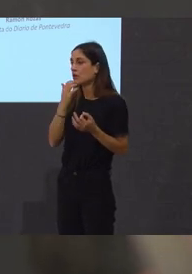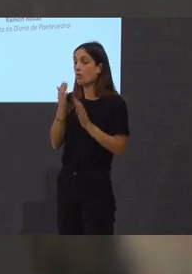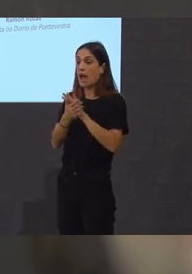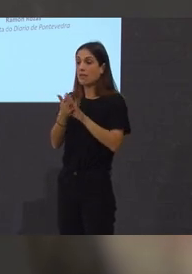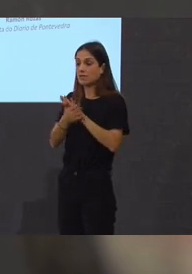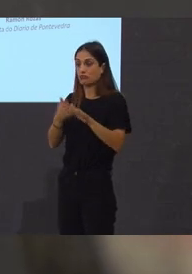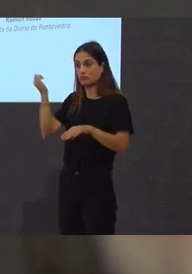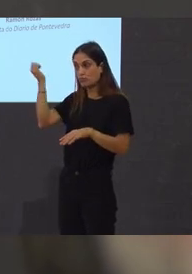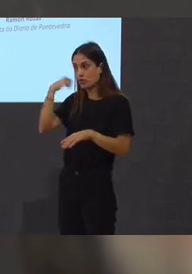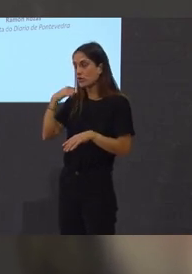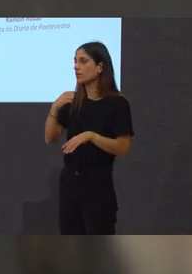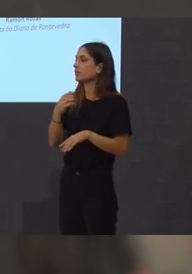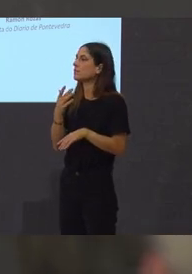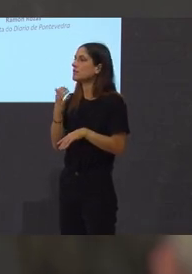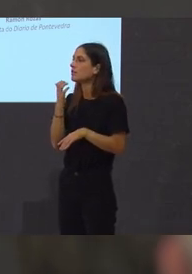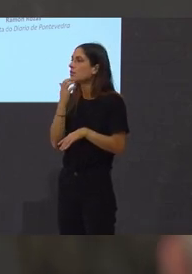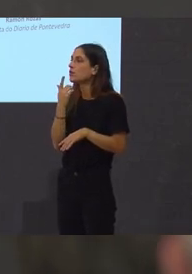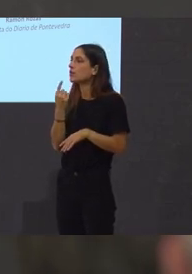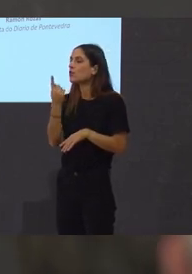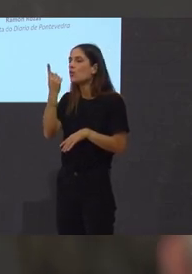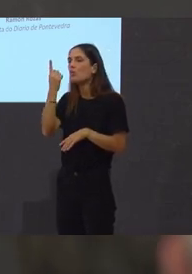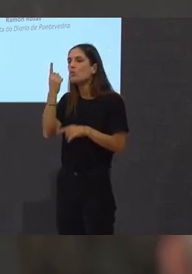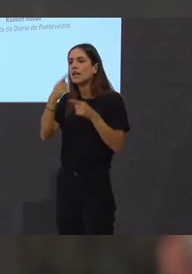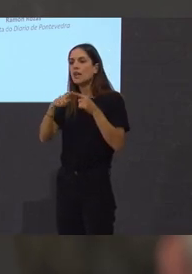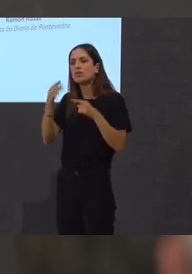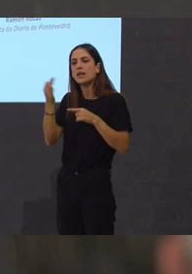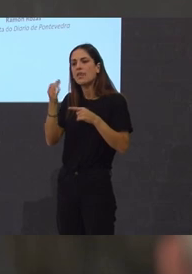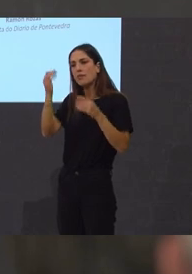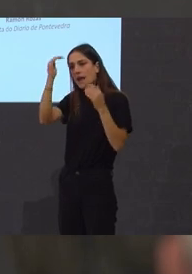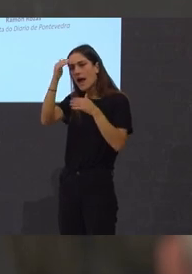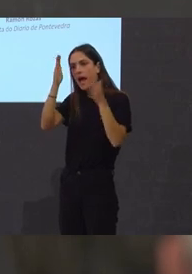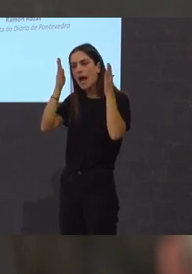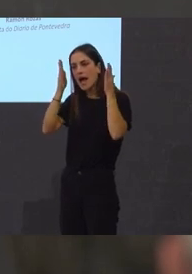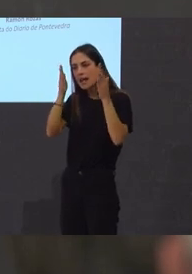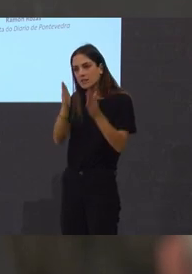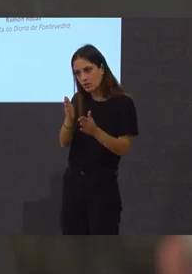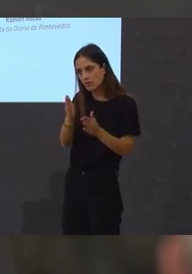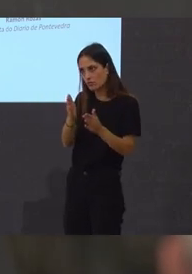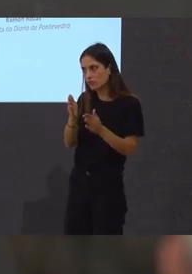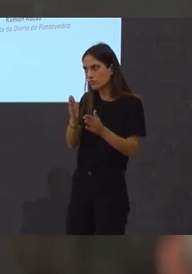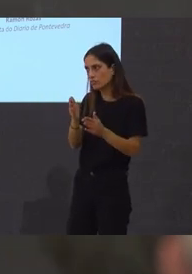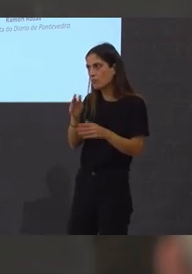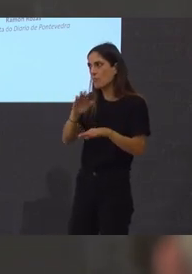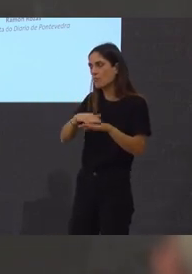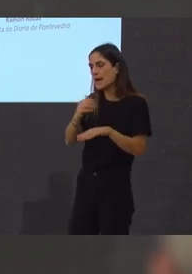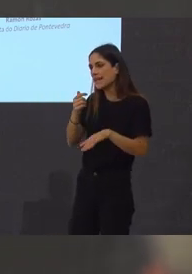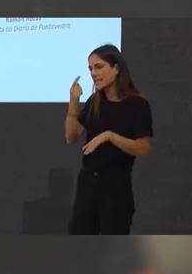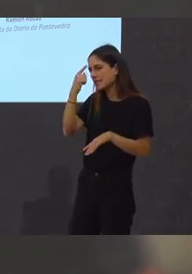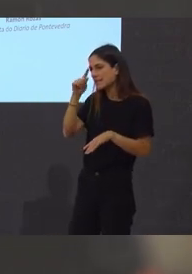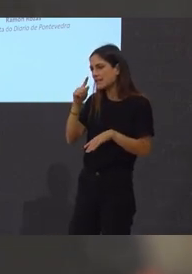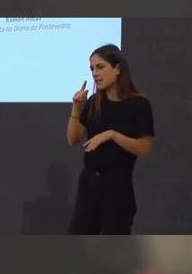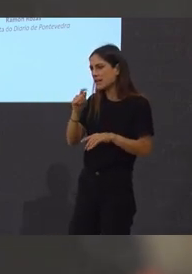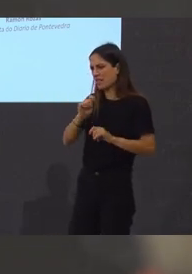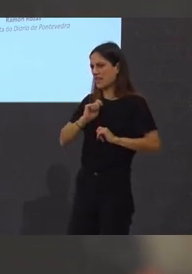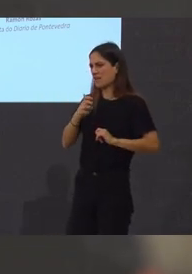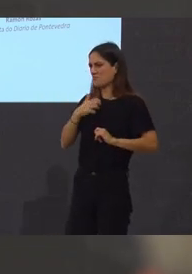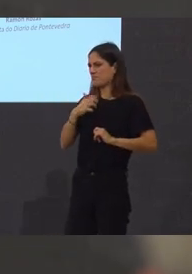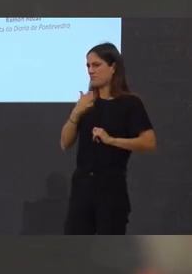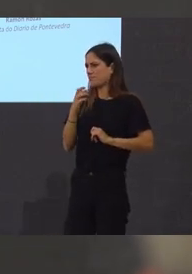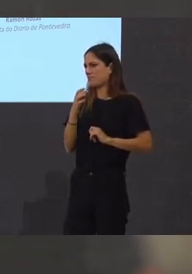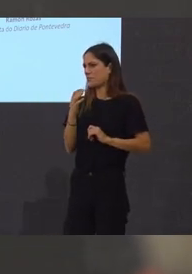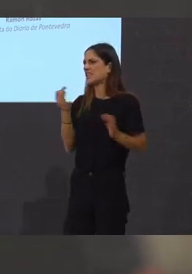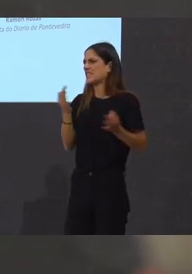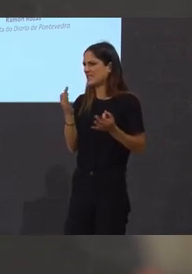antropolóxicamente, un indicador o que hai que estar atento dentro do meu punto de vista para saber por que nos é incómodo, que nos incomoda exactamente